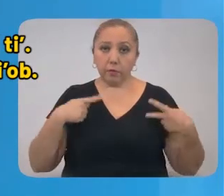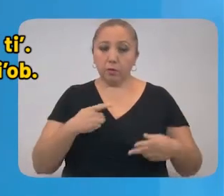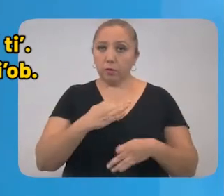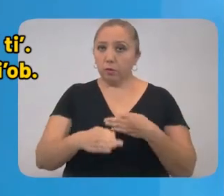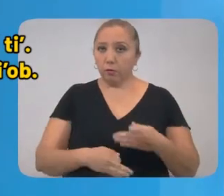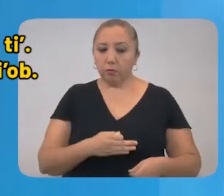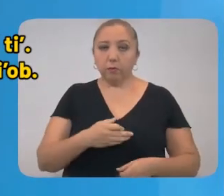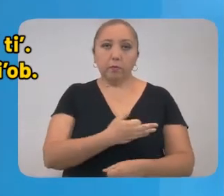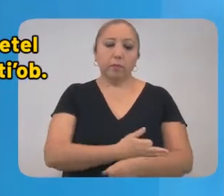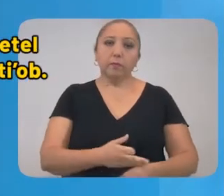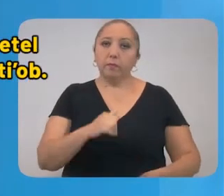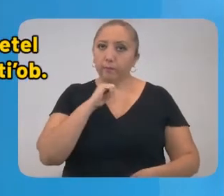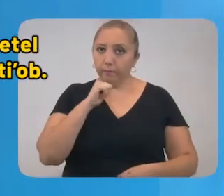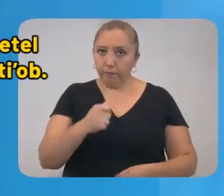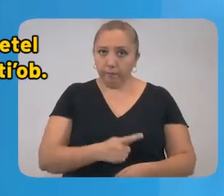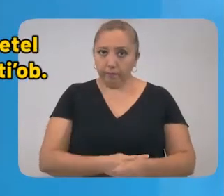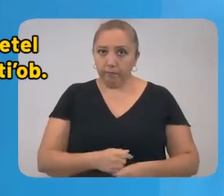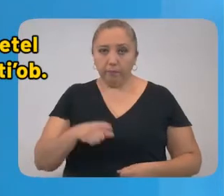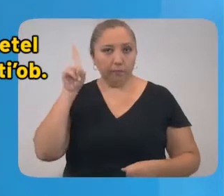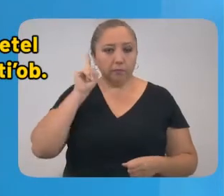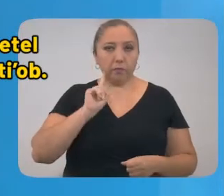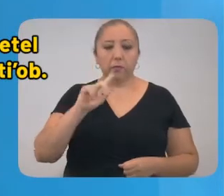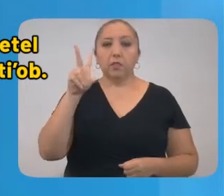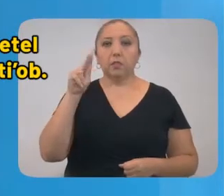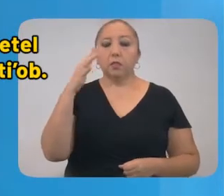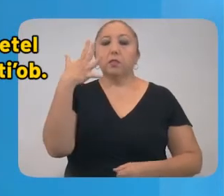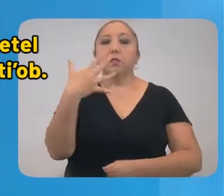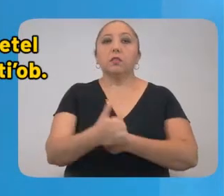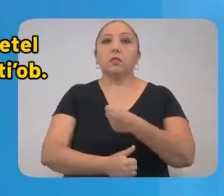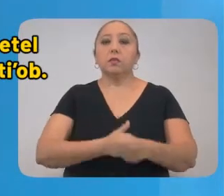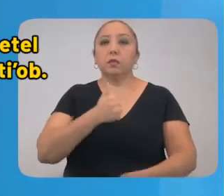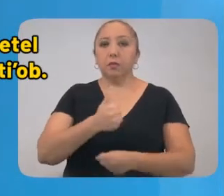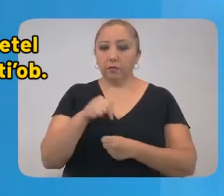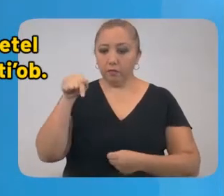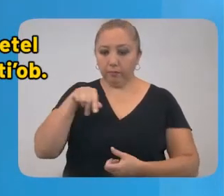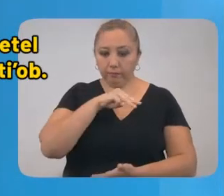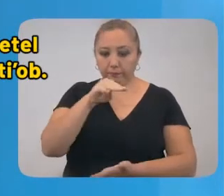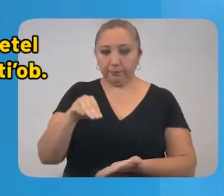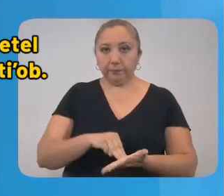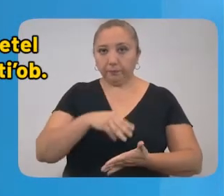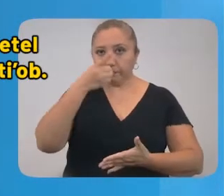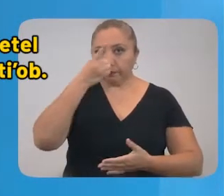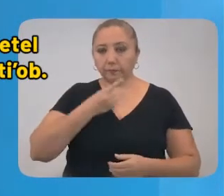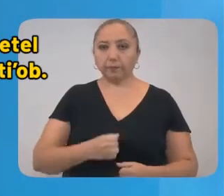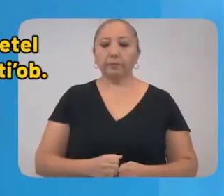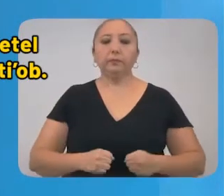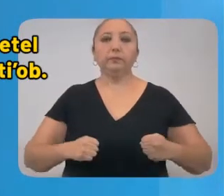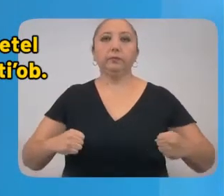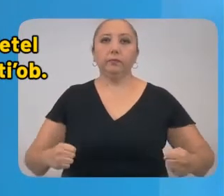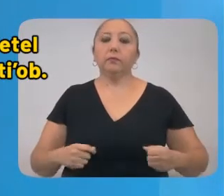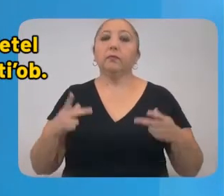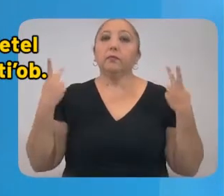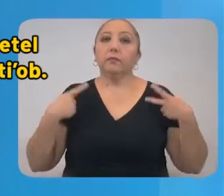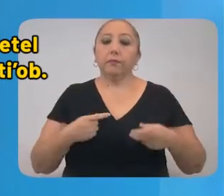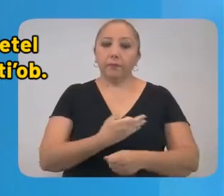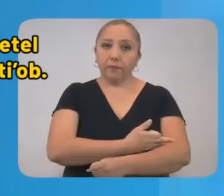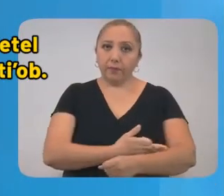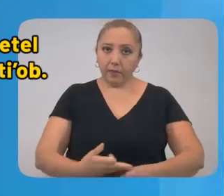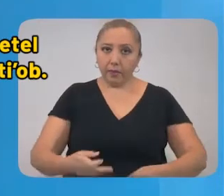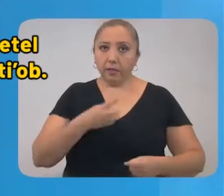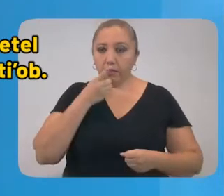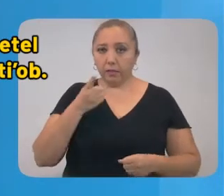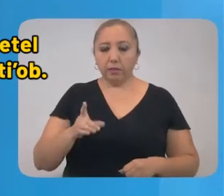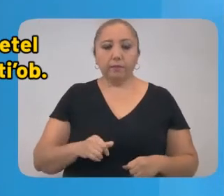asintomáticos. Mujer de 85 años de edad de Mérida, con diabetes y obesidad. Sus contactos se